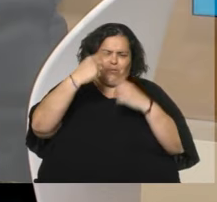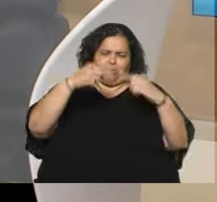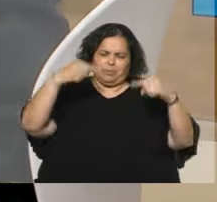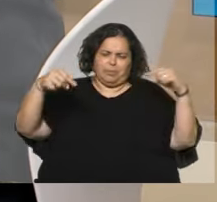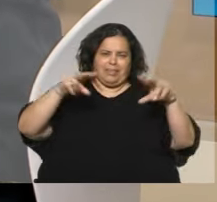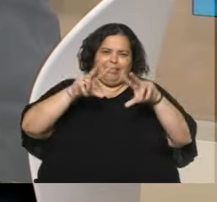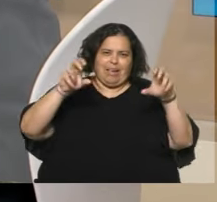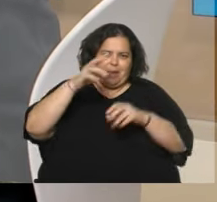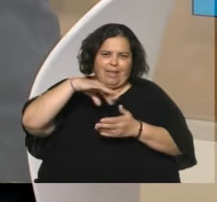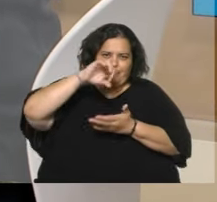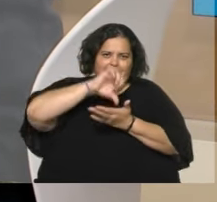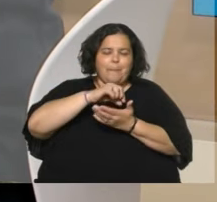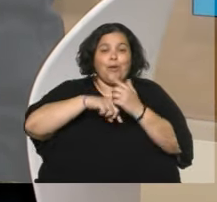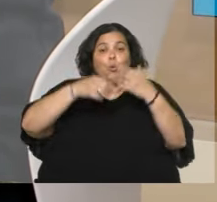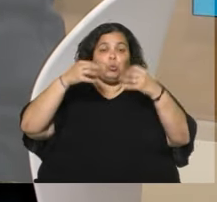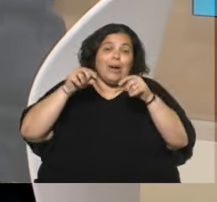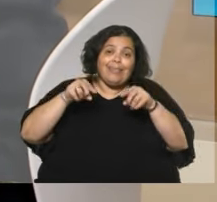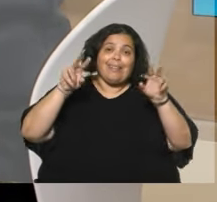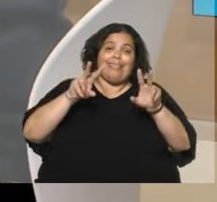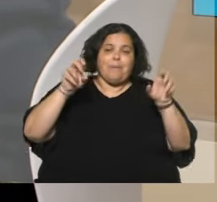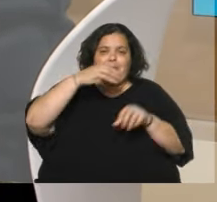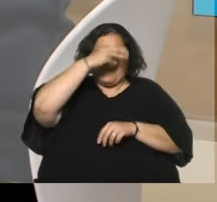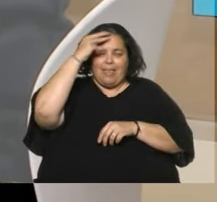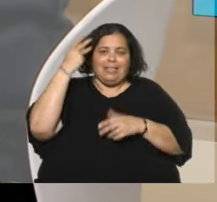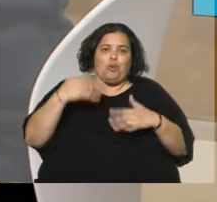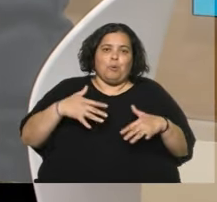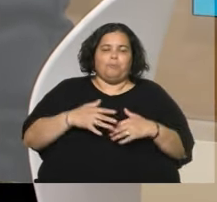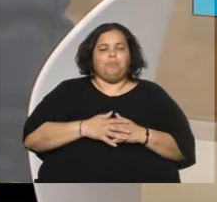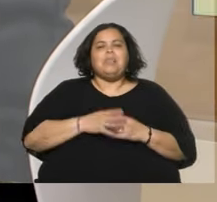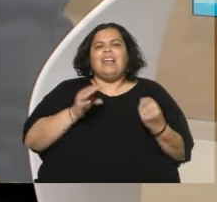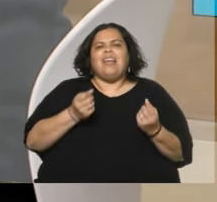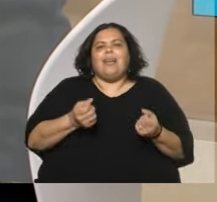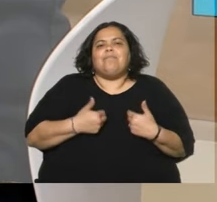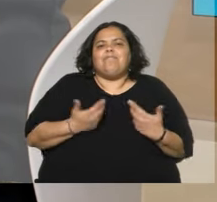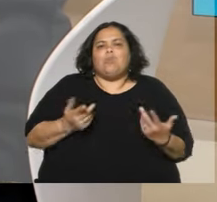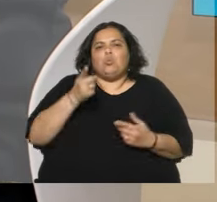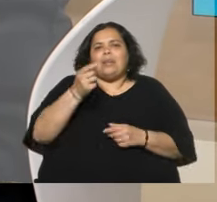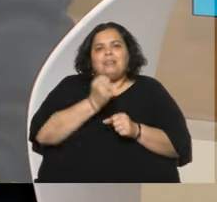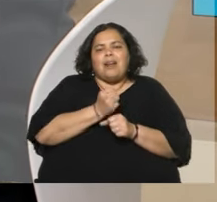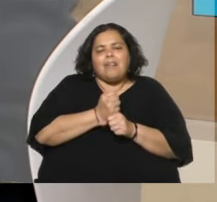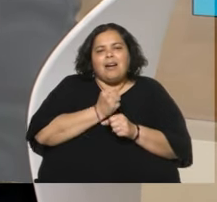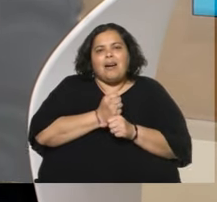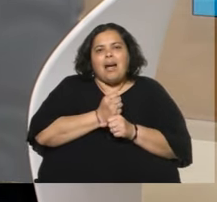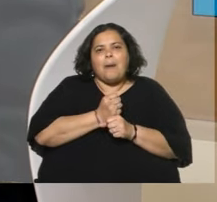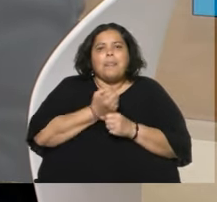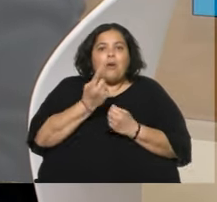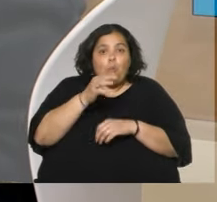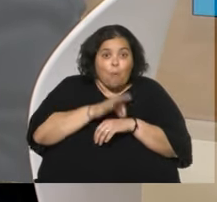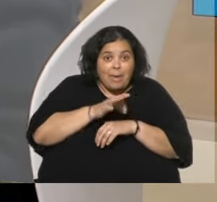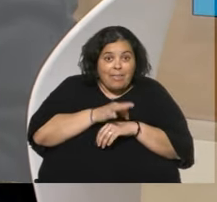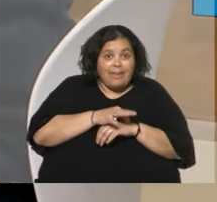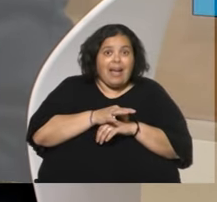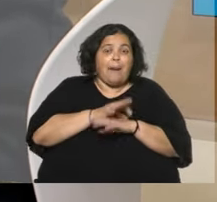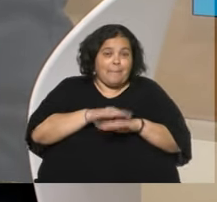país para nosotros. ¿Cómo lo está? ¿Qué le provoca todo esto? Sobre todo que usted trabaja como médica, como